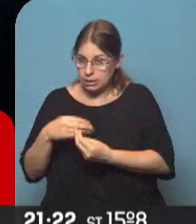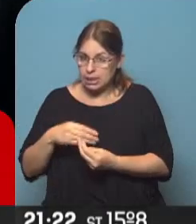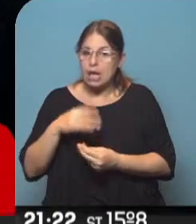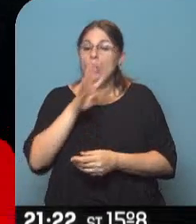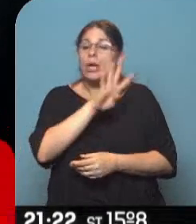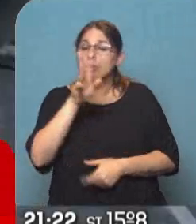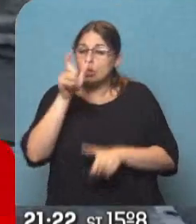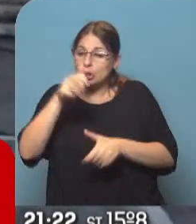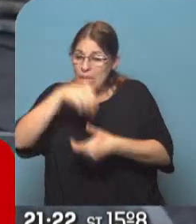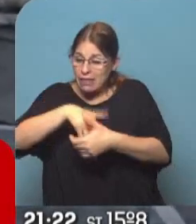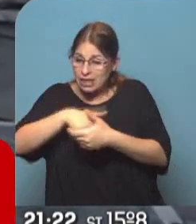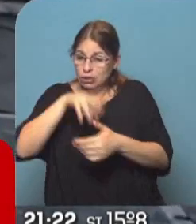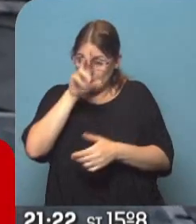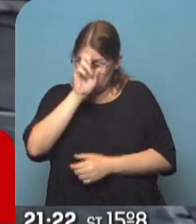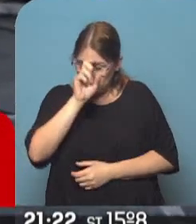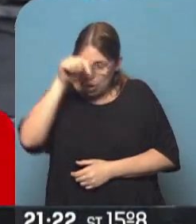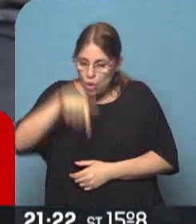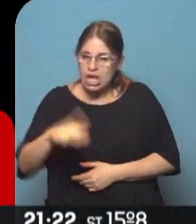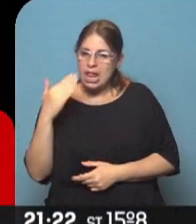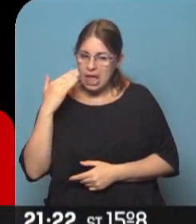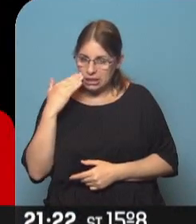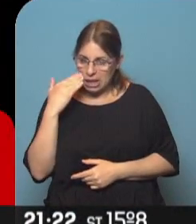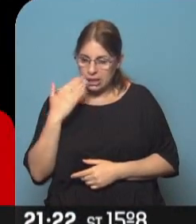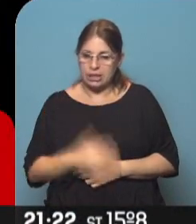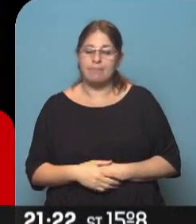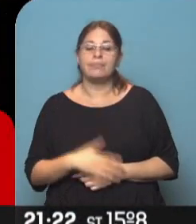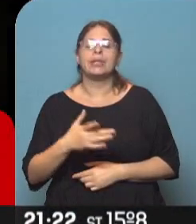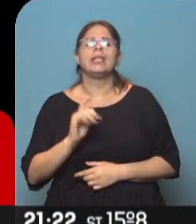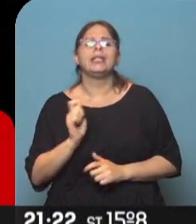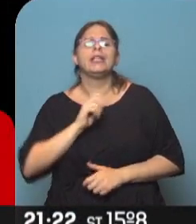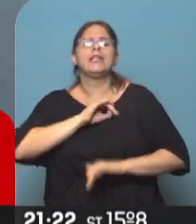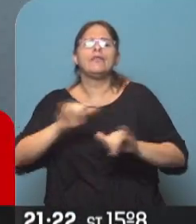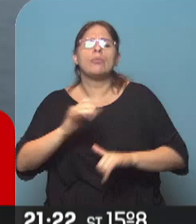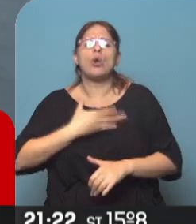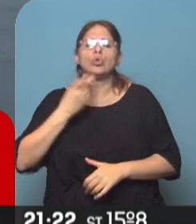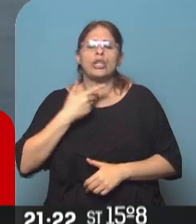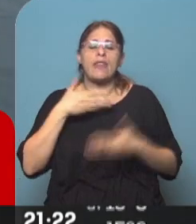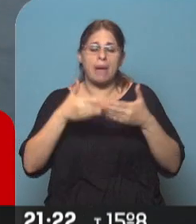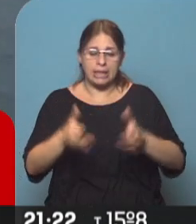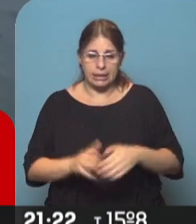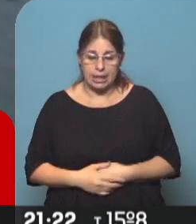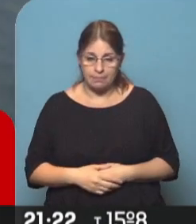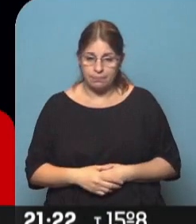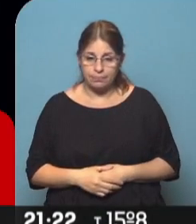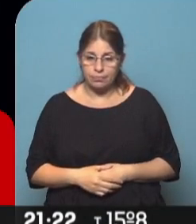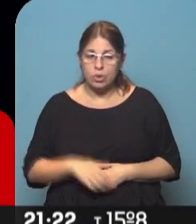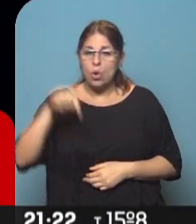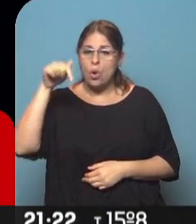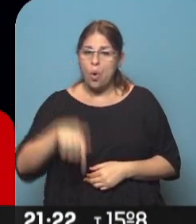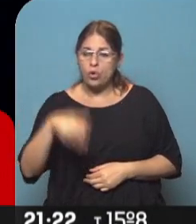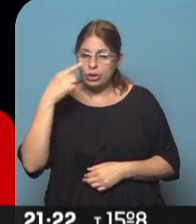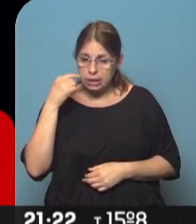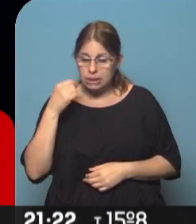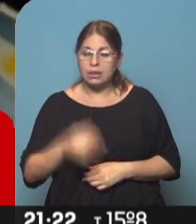44 tripulantes recibieron esta tarde de parte de las autoridades de la Marina. Durante la jornada de hoy,